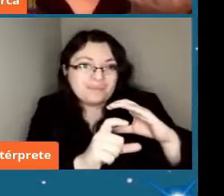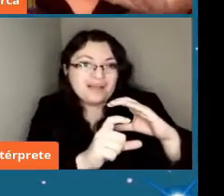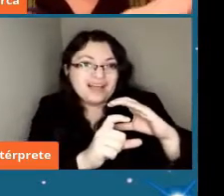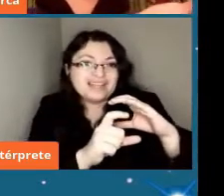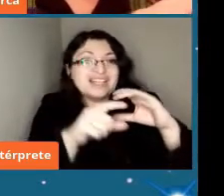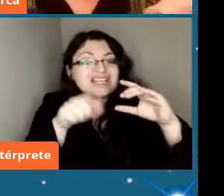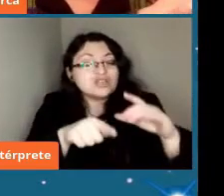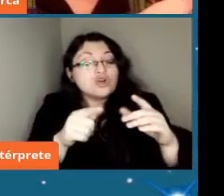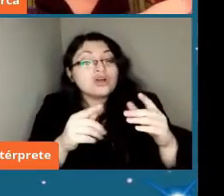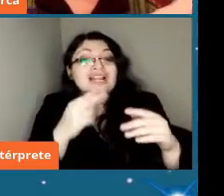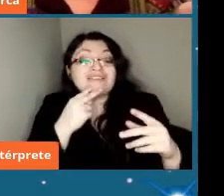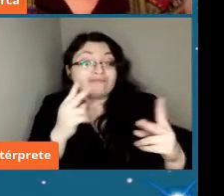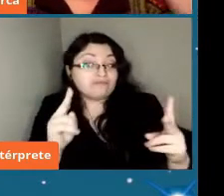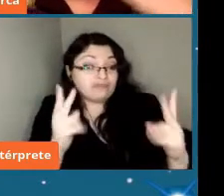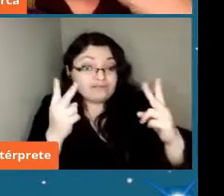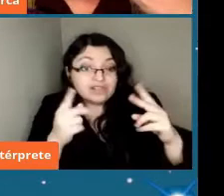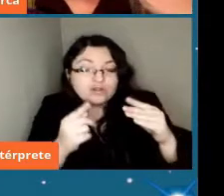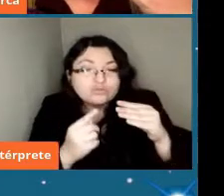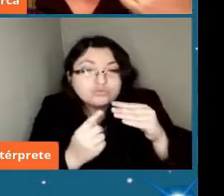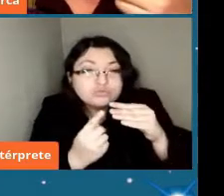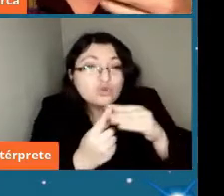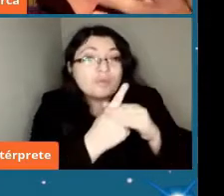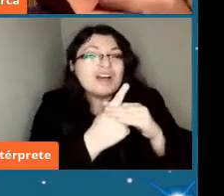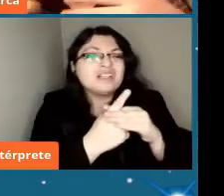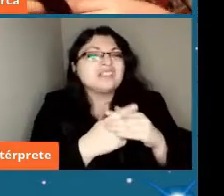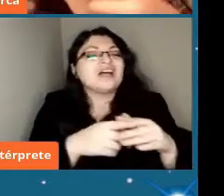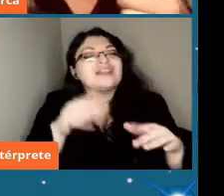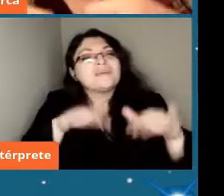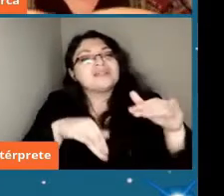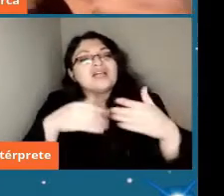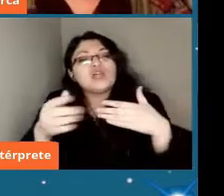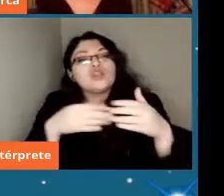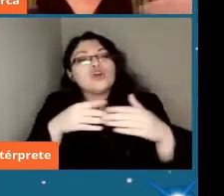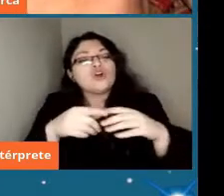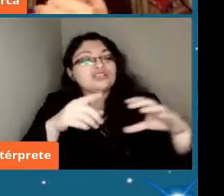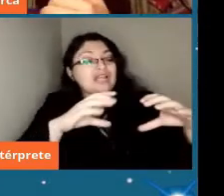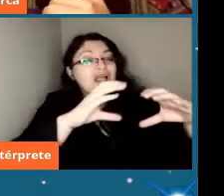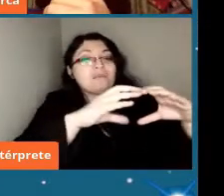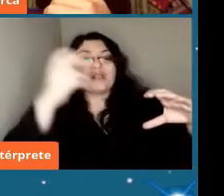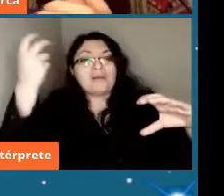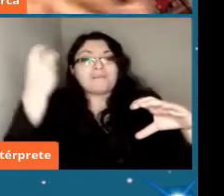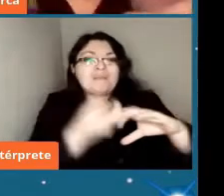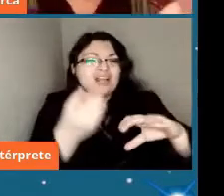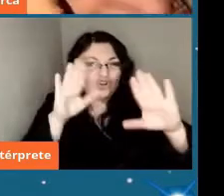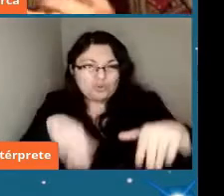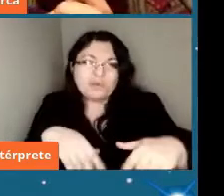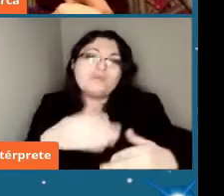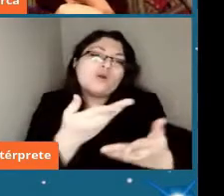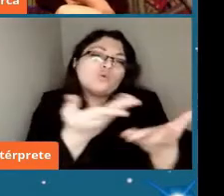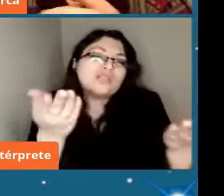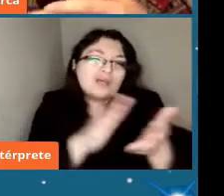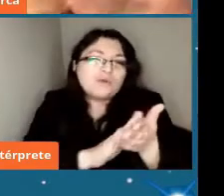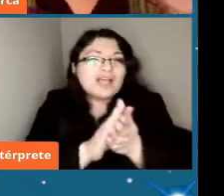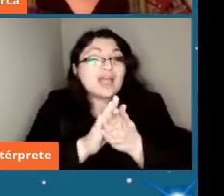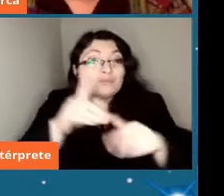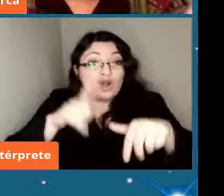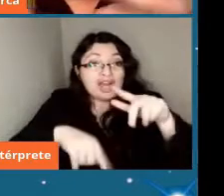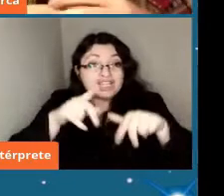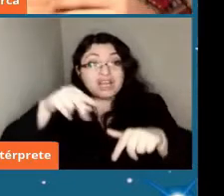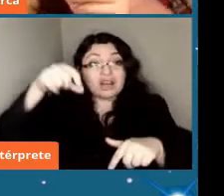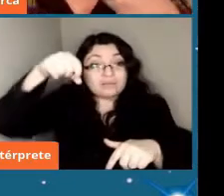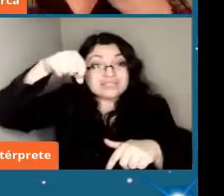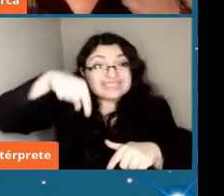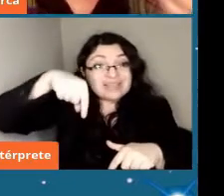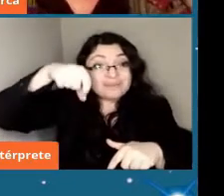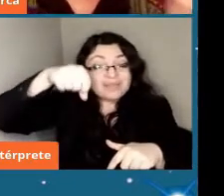no depende de las condiciones del planeta que recibe estas semillas lo mismo cuando ustedes tiran una semilla en un lugar donde no hay agua no